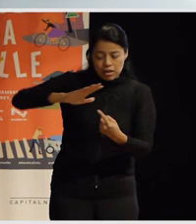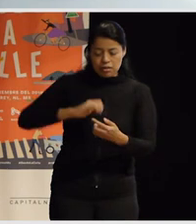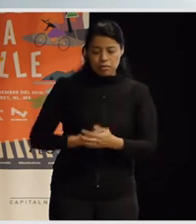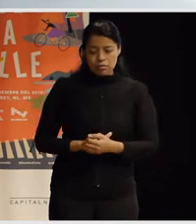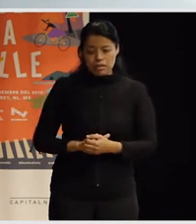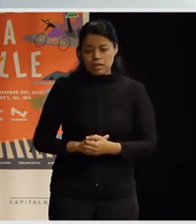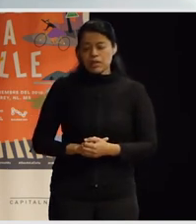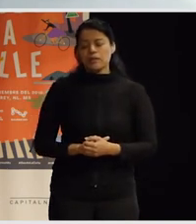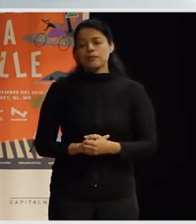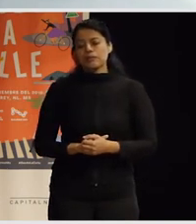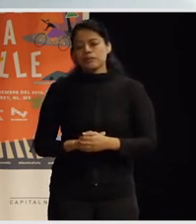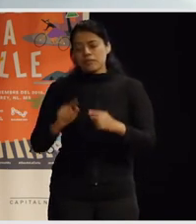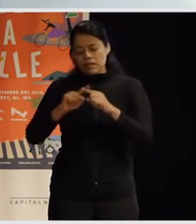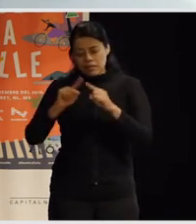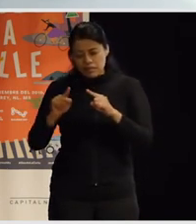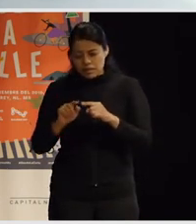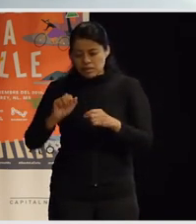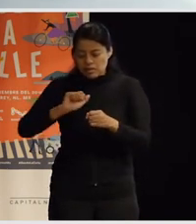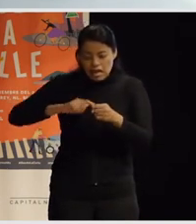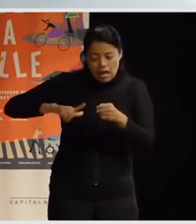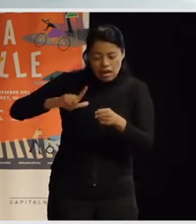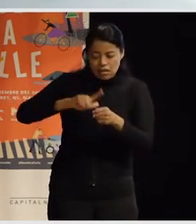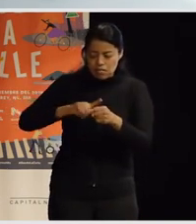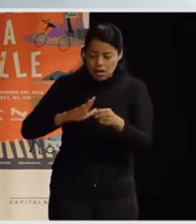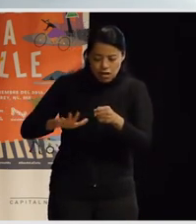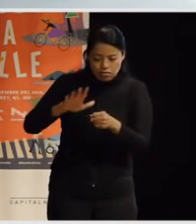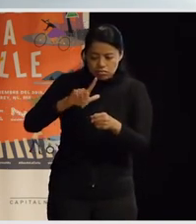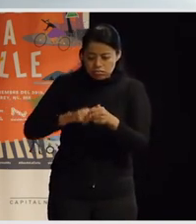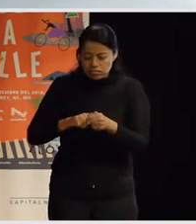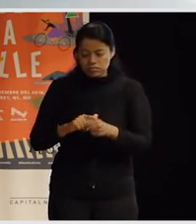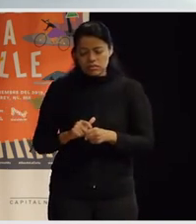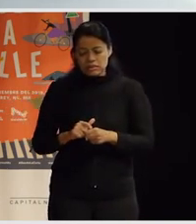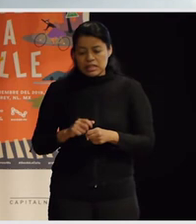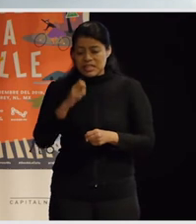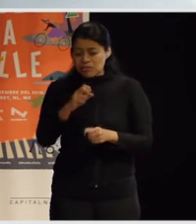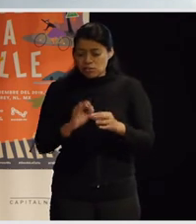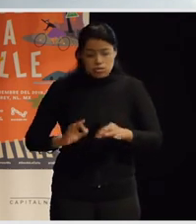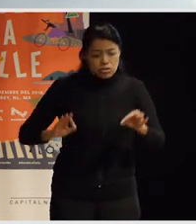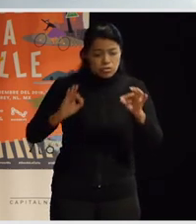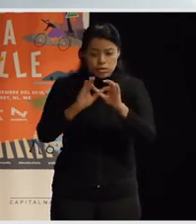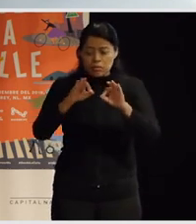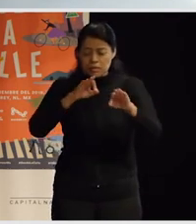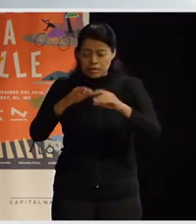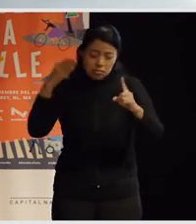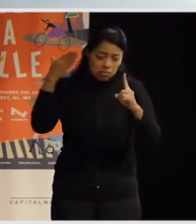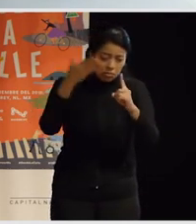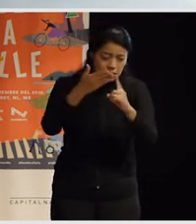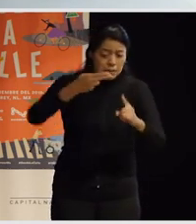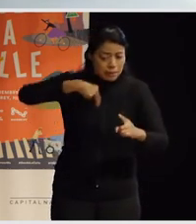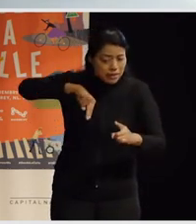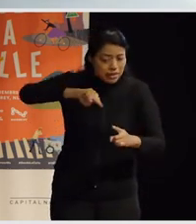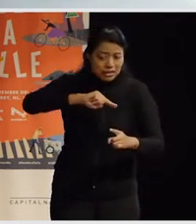biodiversidad de un contexto tienen una responsabilidad y tienen un proyecto y tienen unas prioridades que para nosotras no